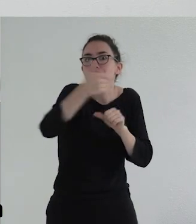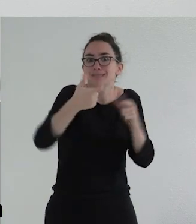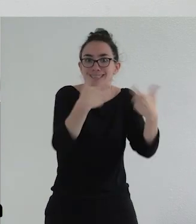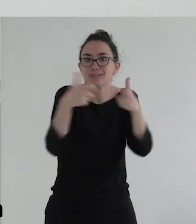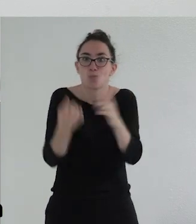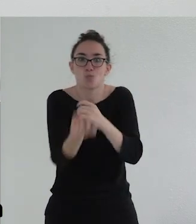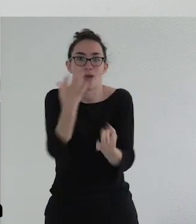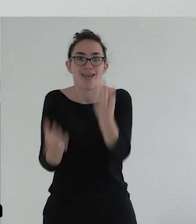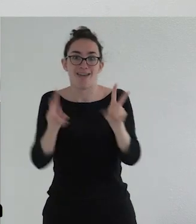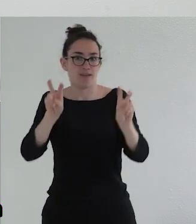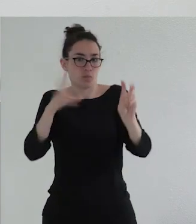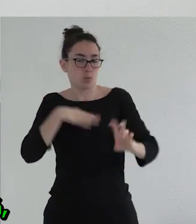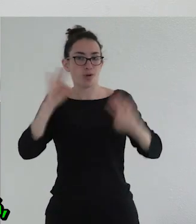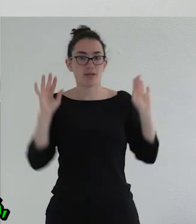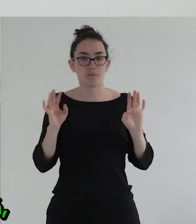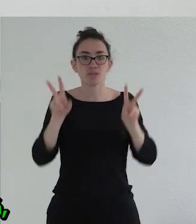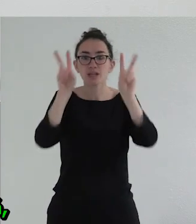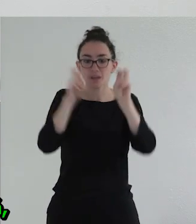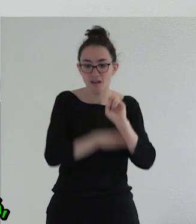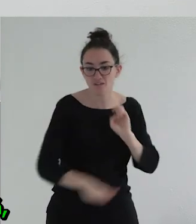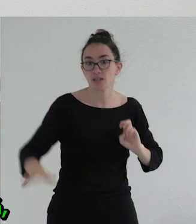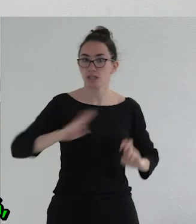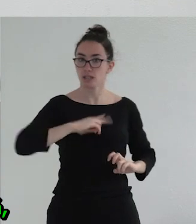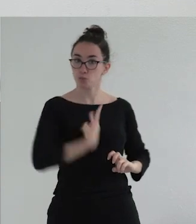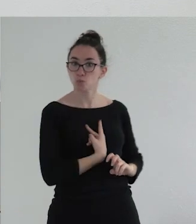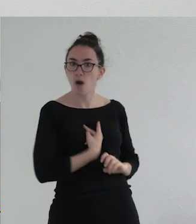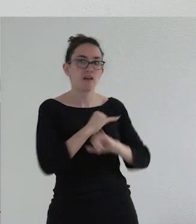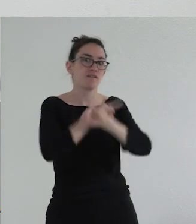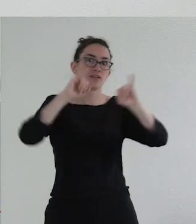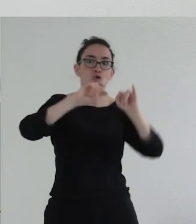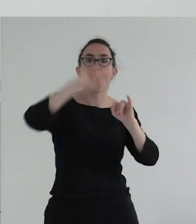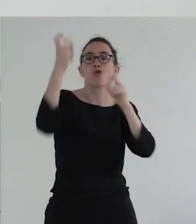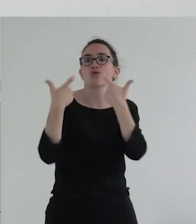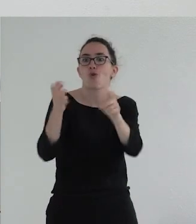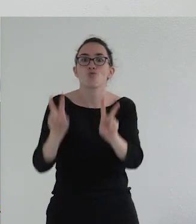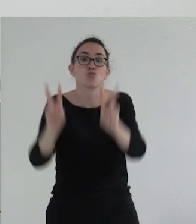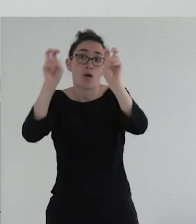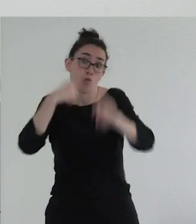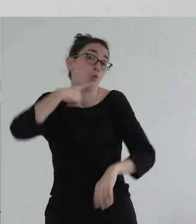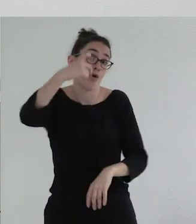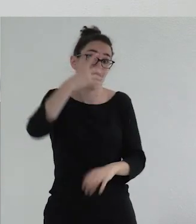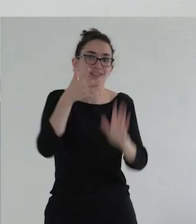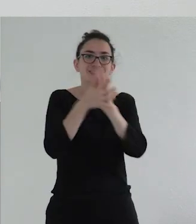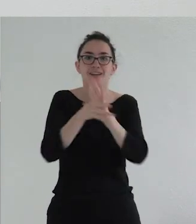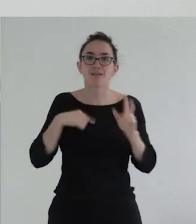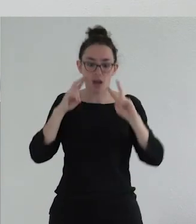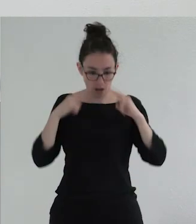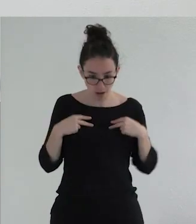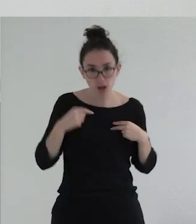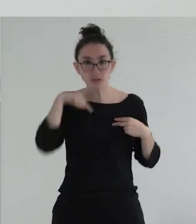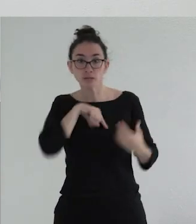en otro momento histórico podríamos abandonar el paradigma de transexual infantil pues yo pienso ojalá porque querrá decir que la gente vive su género de forma más relajada no estoy